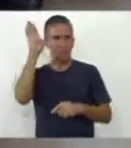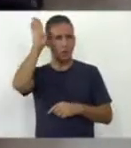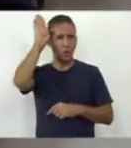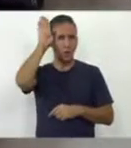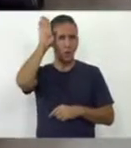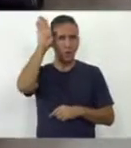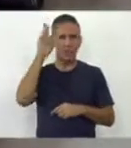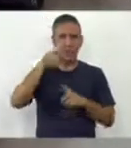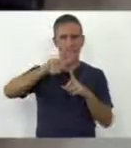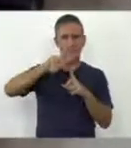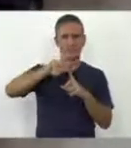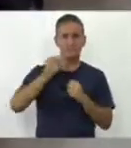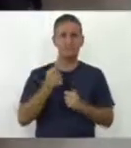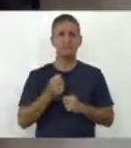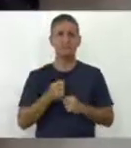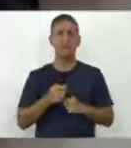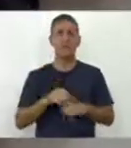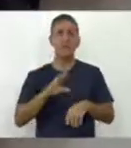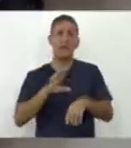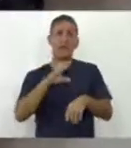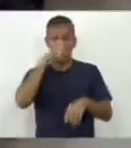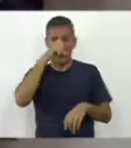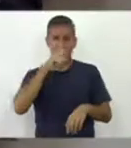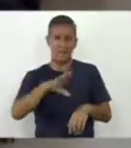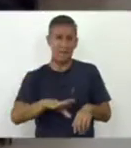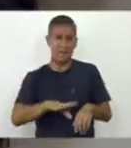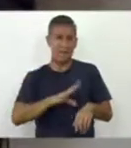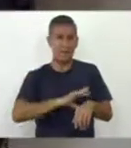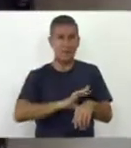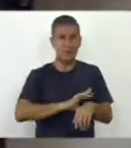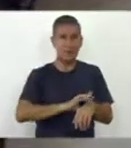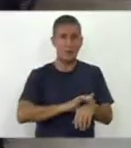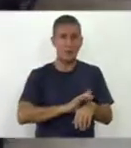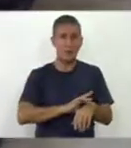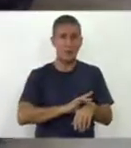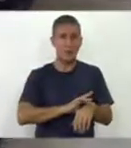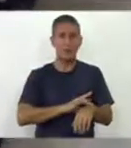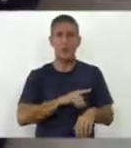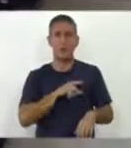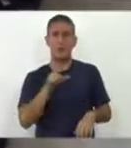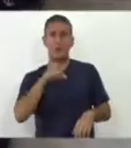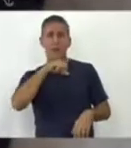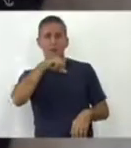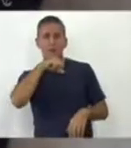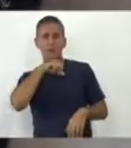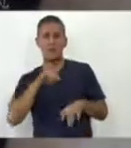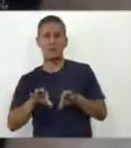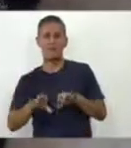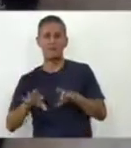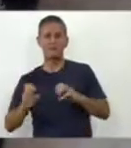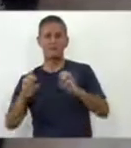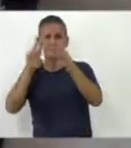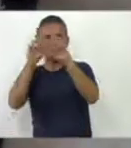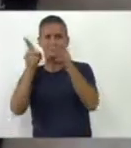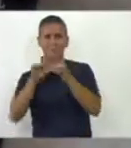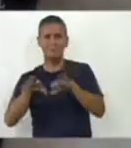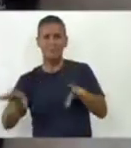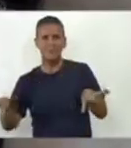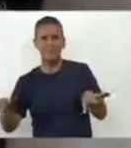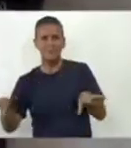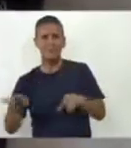no debía tener mucho movimiento y entonces ella se conectaba a YouTube y el niño seleccionaba